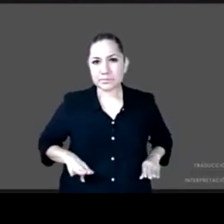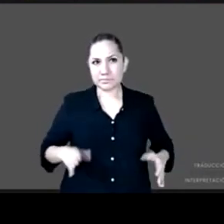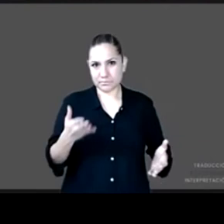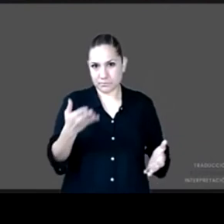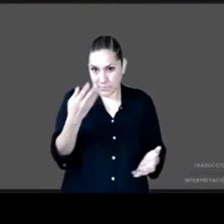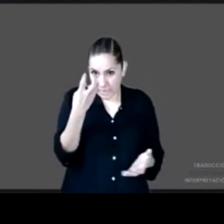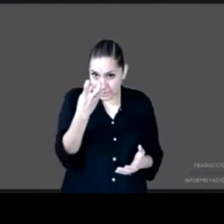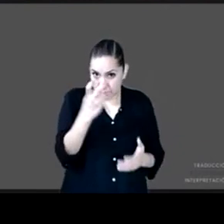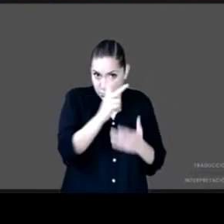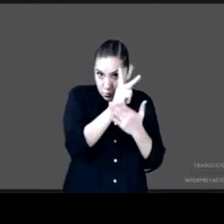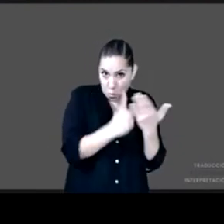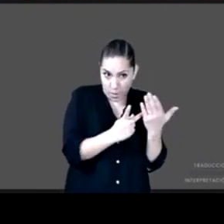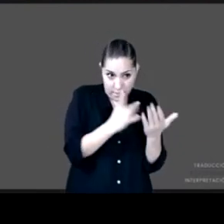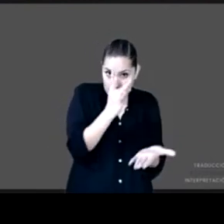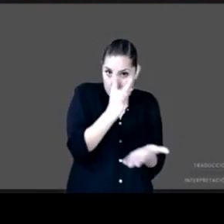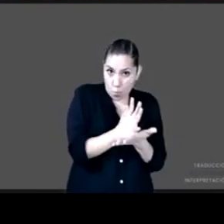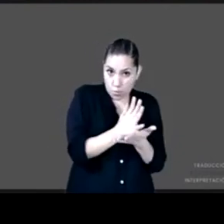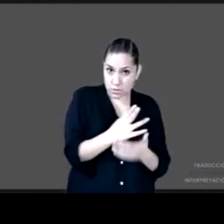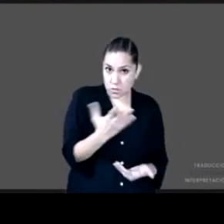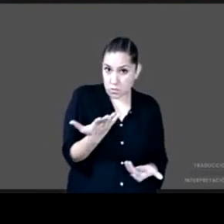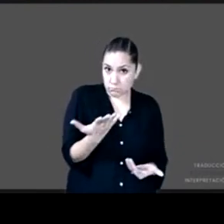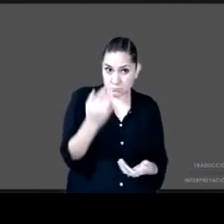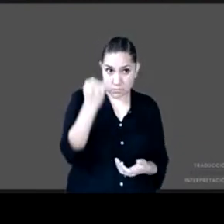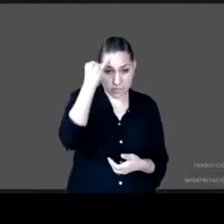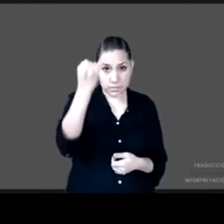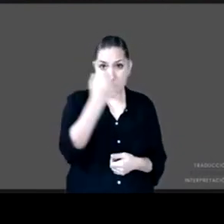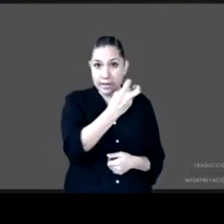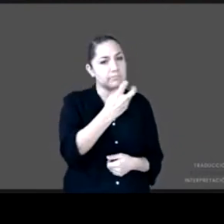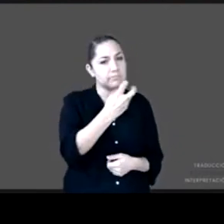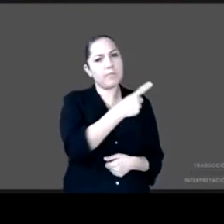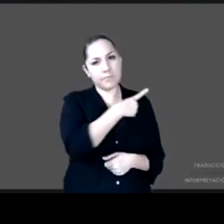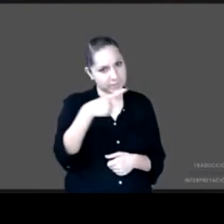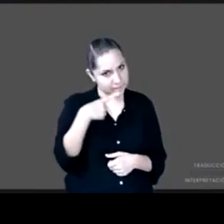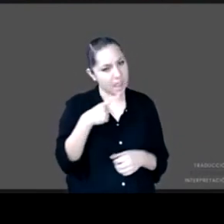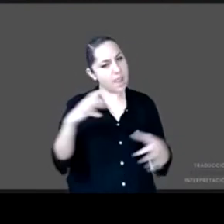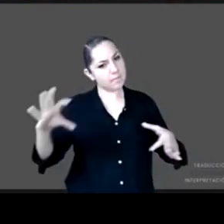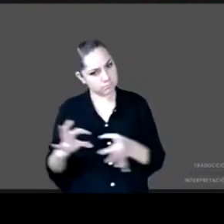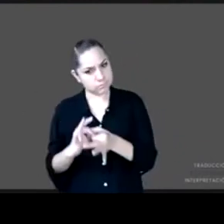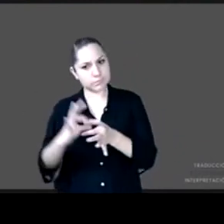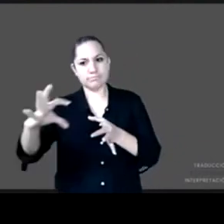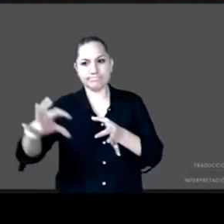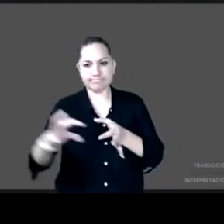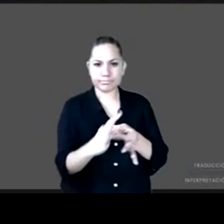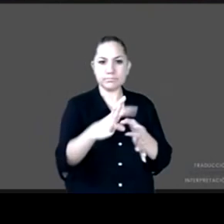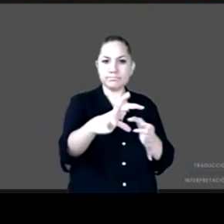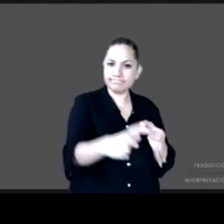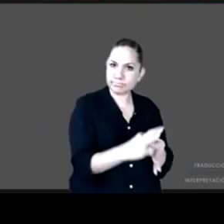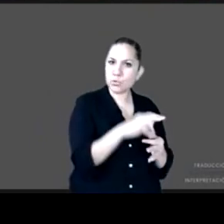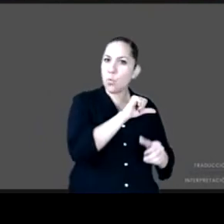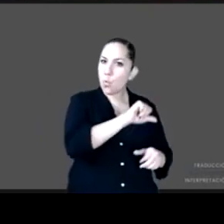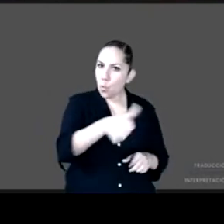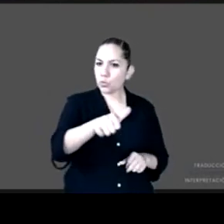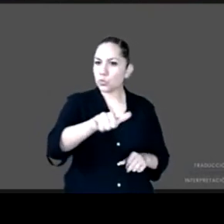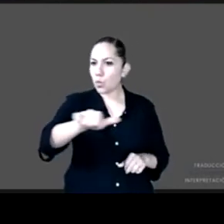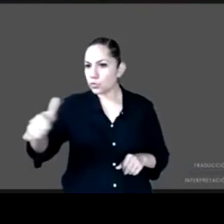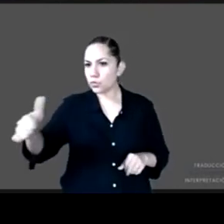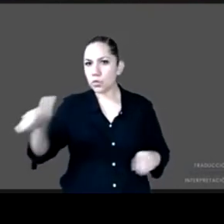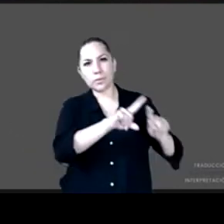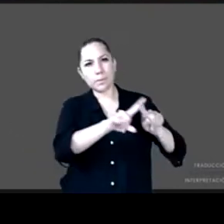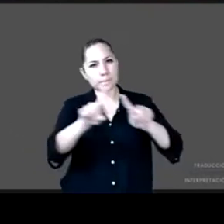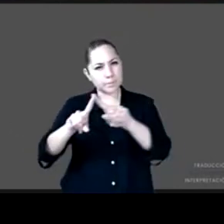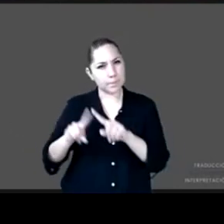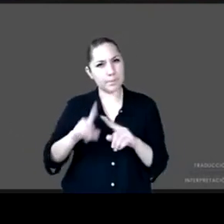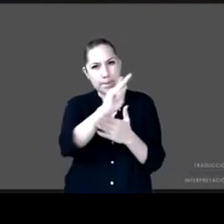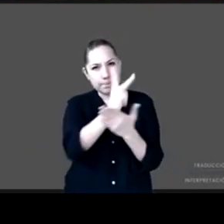que ser un programa que esté complementado con otros programas que puedan desarrollar y